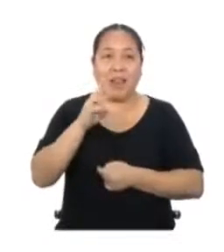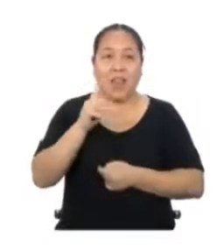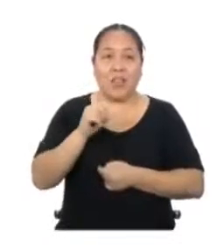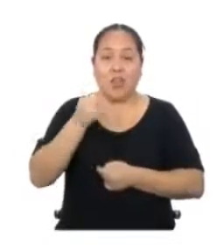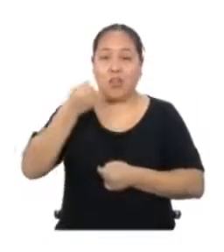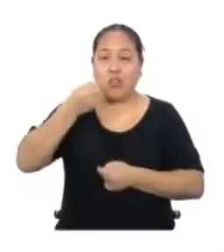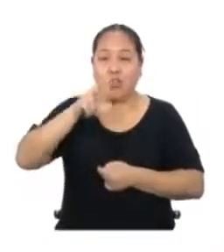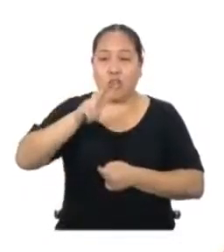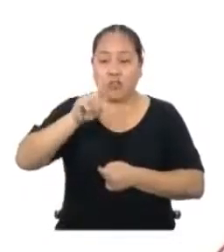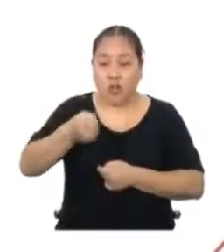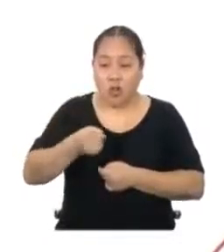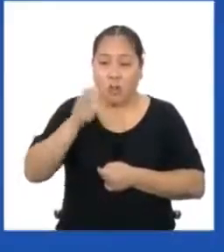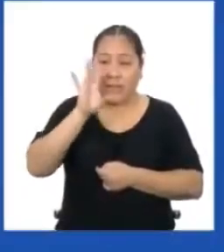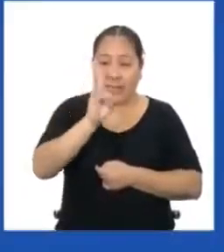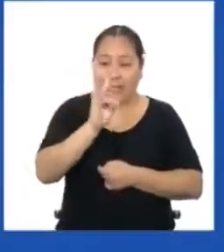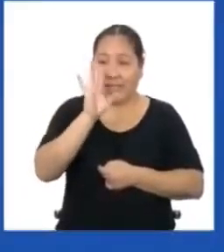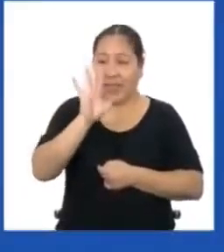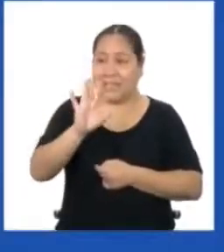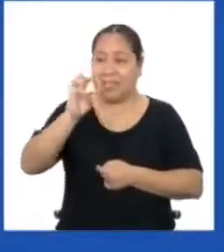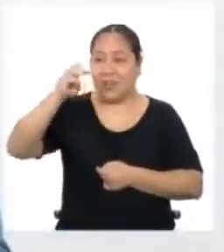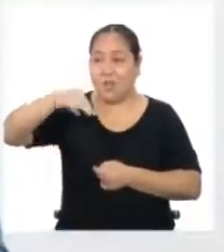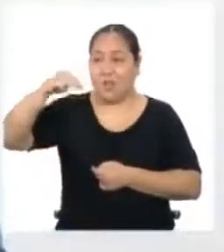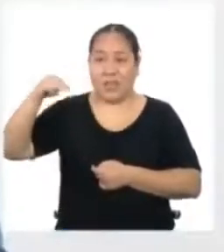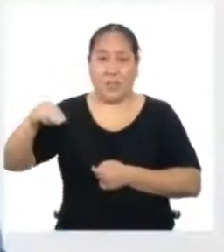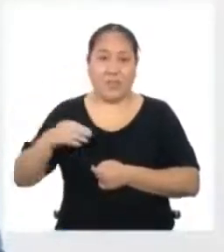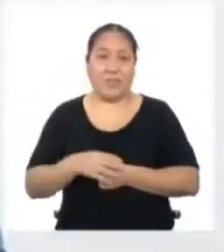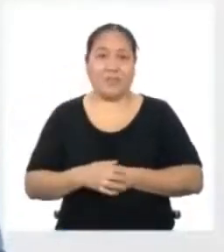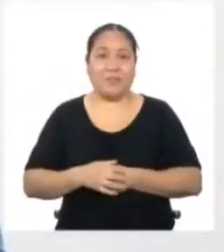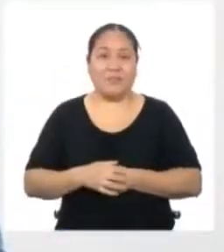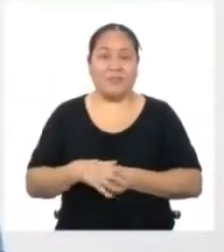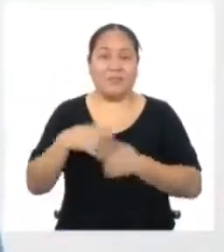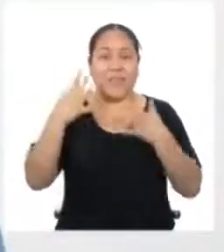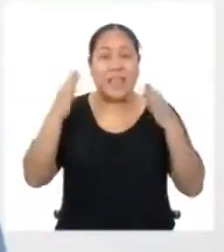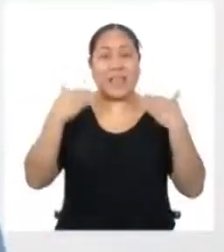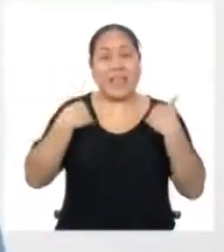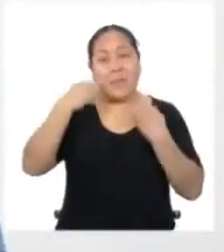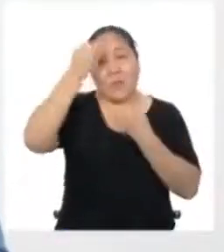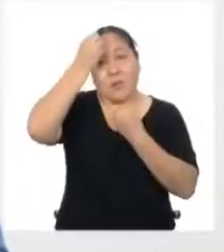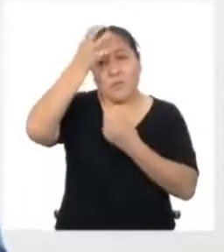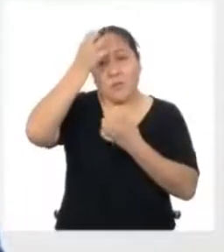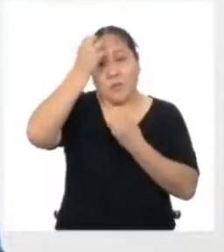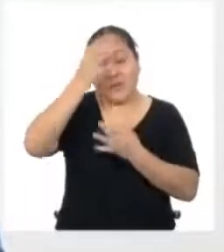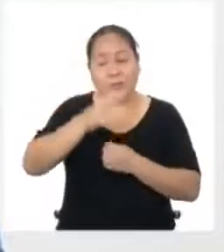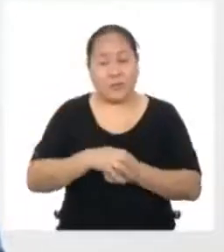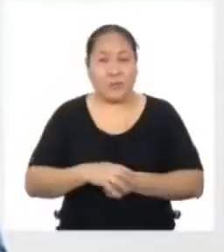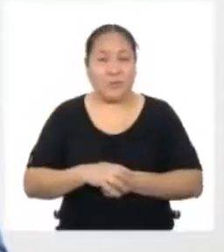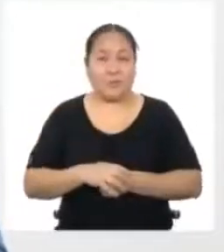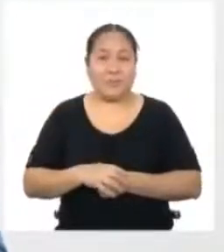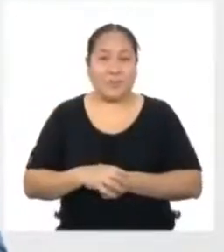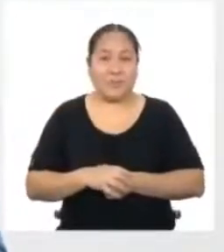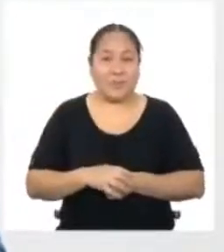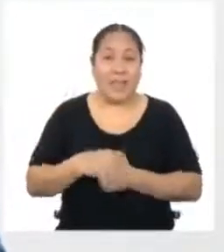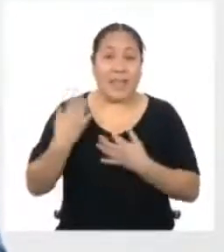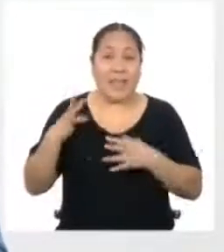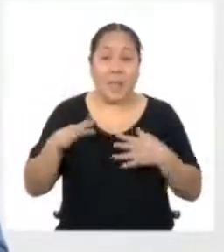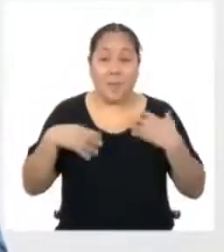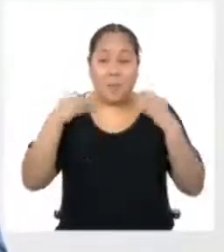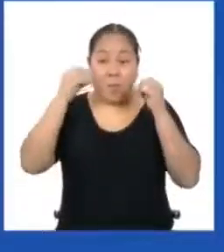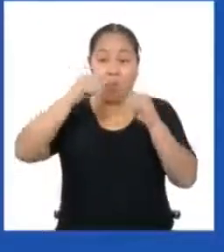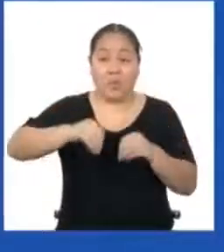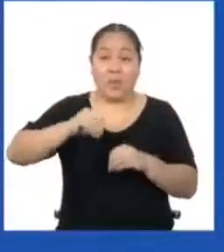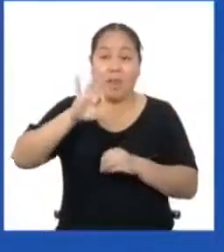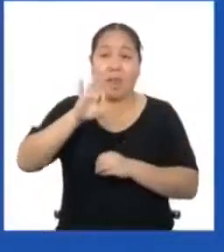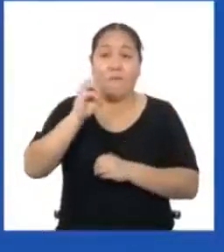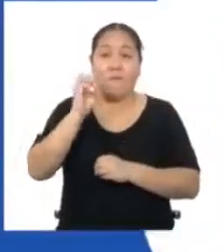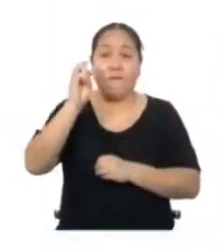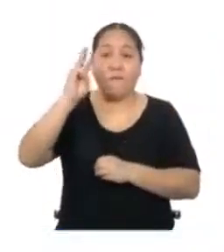,75 milímetros Ya completamos la información Entonces, ya podemos aplicar